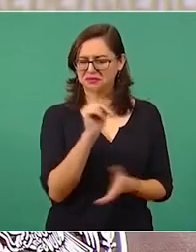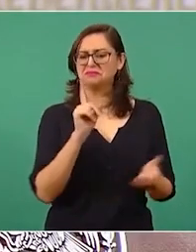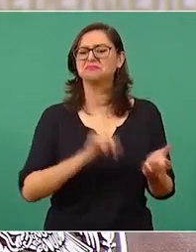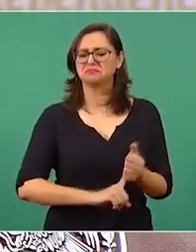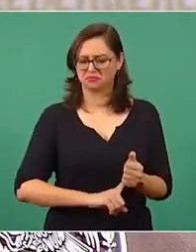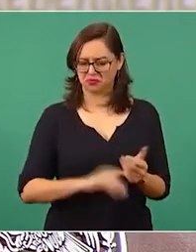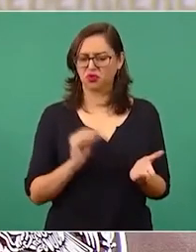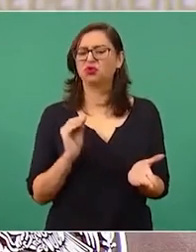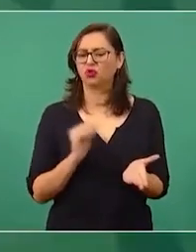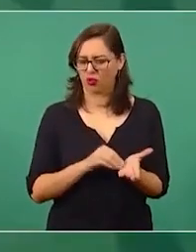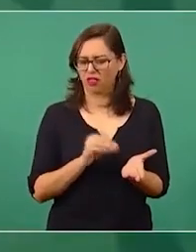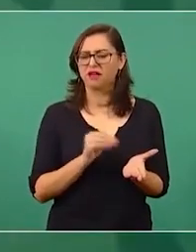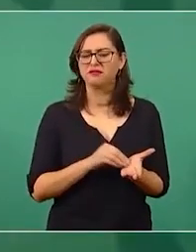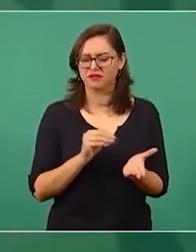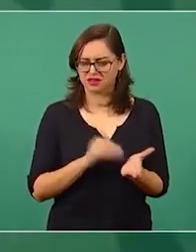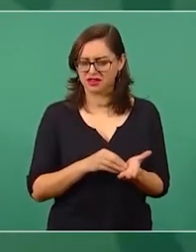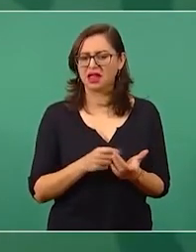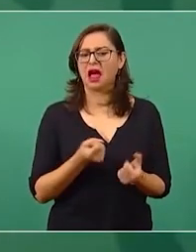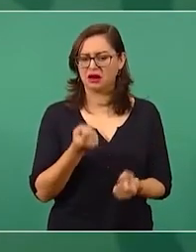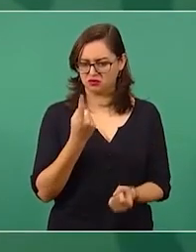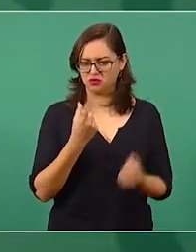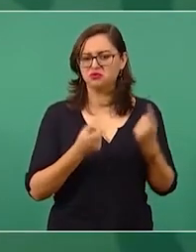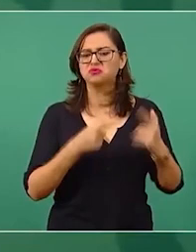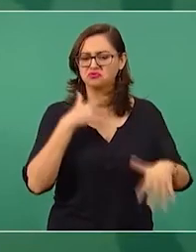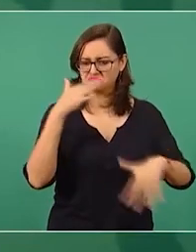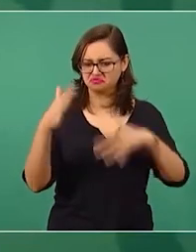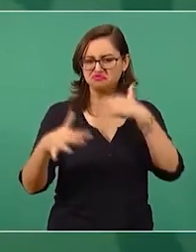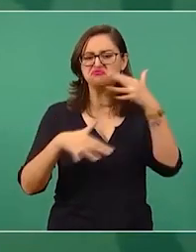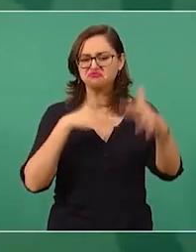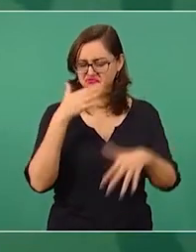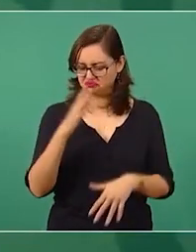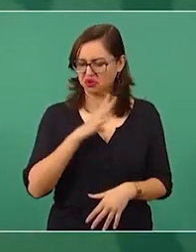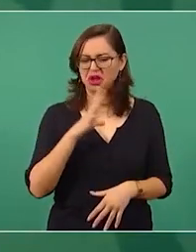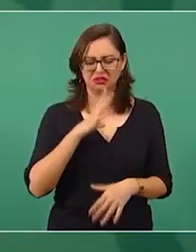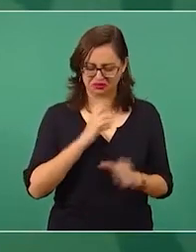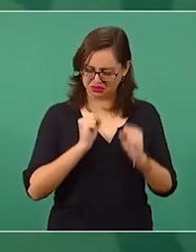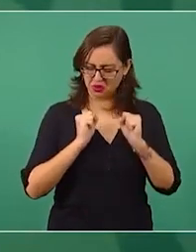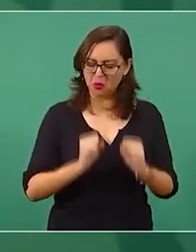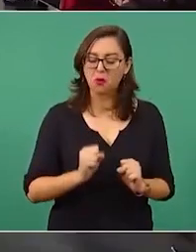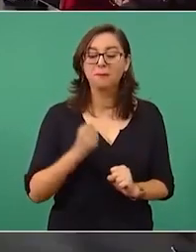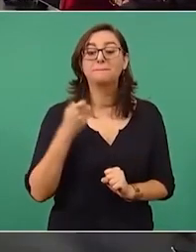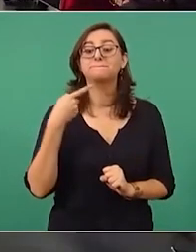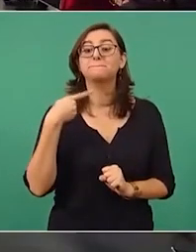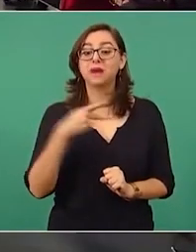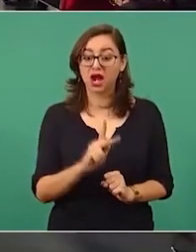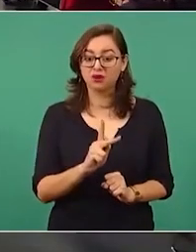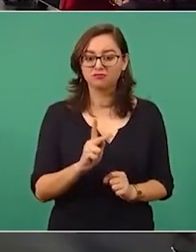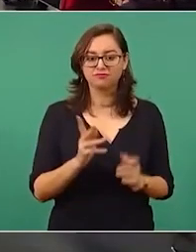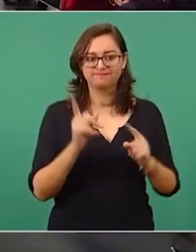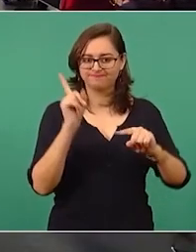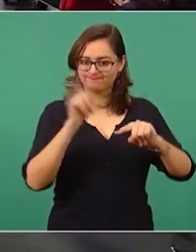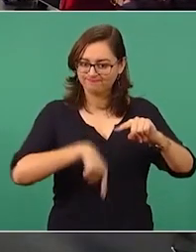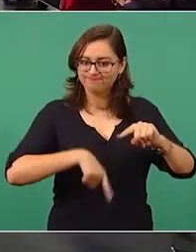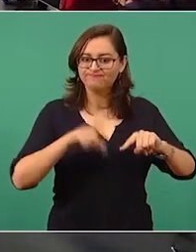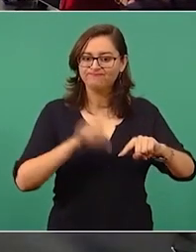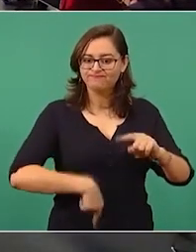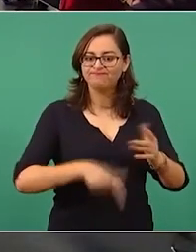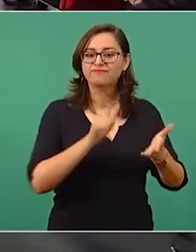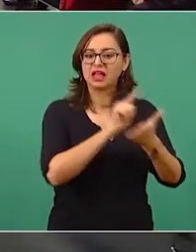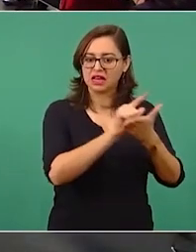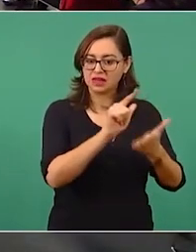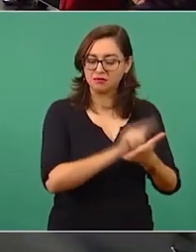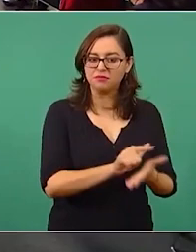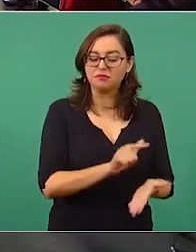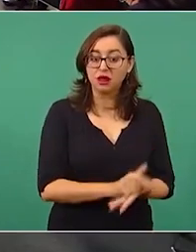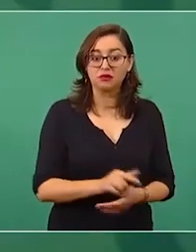pero estamos limpiando entonces no es que no nos importe